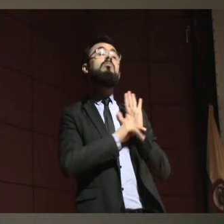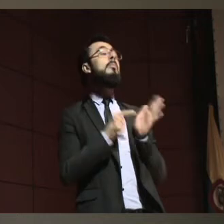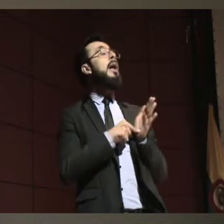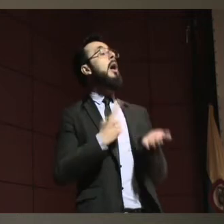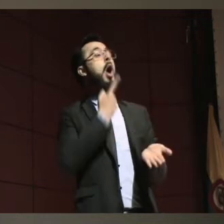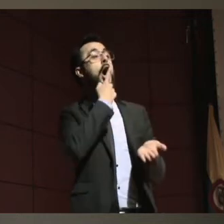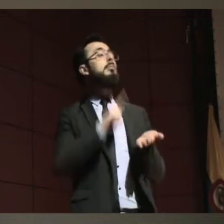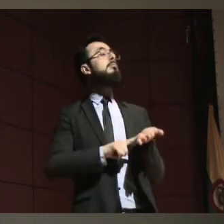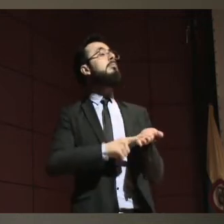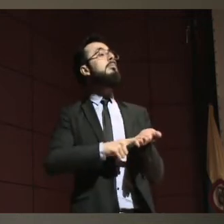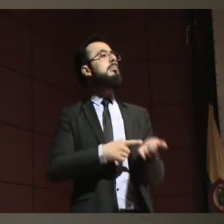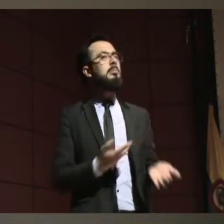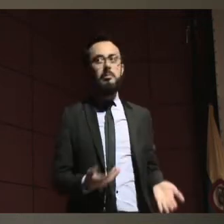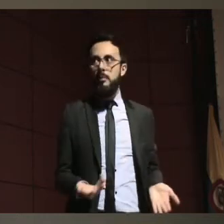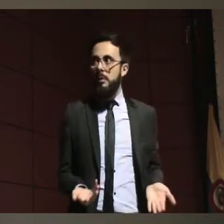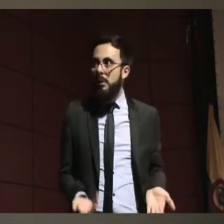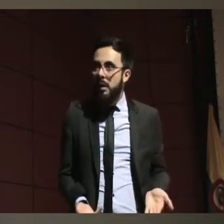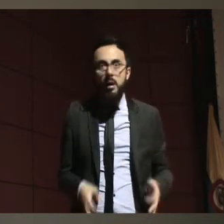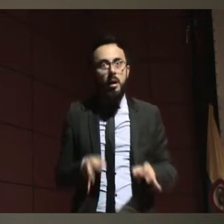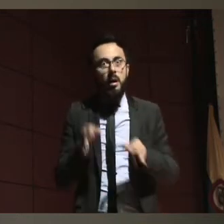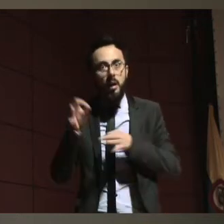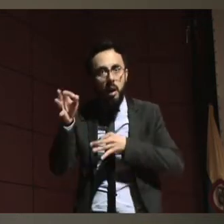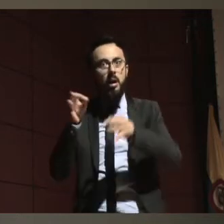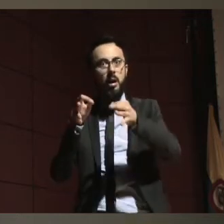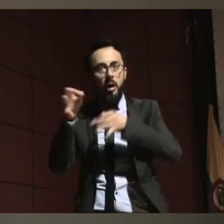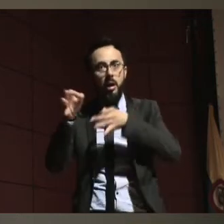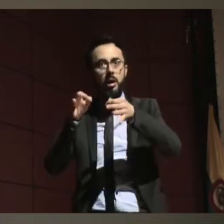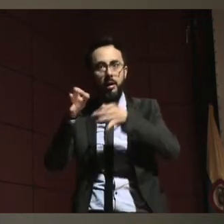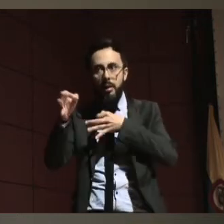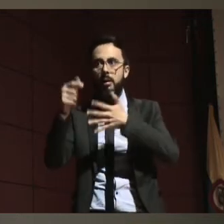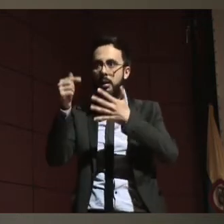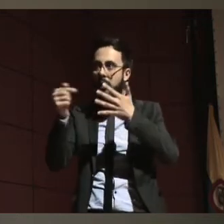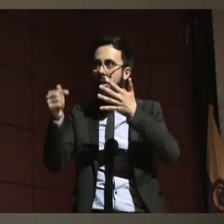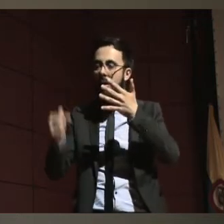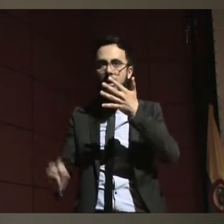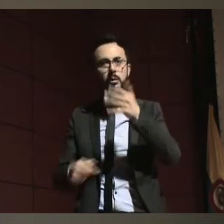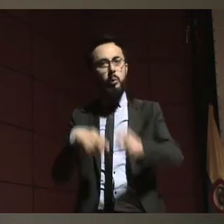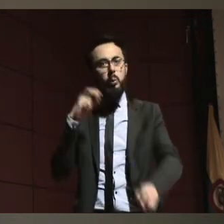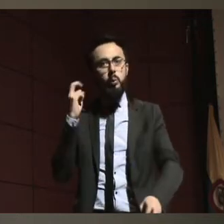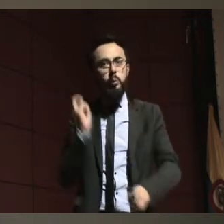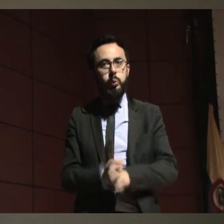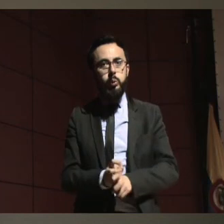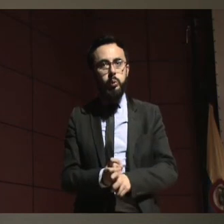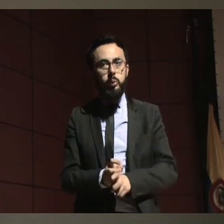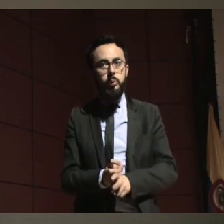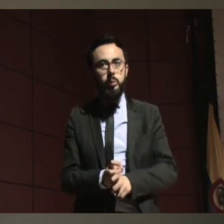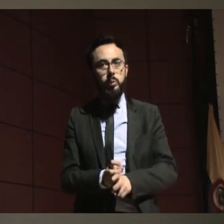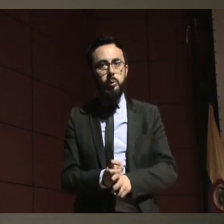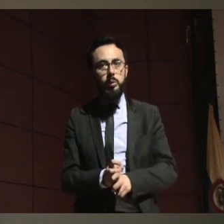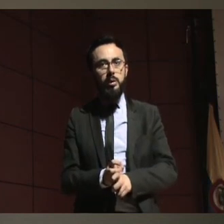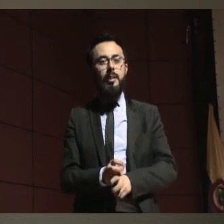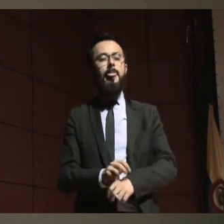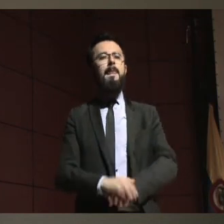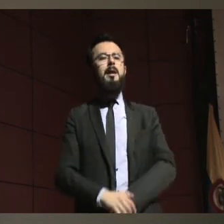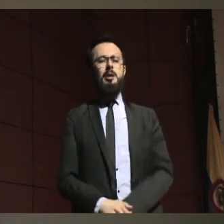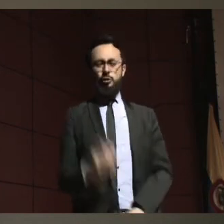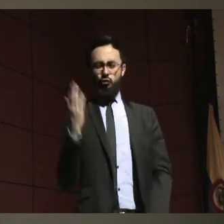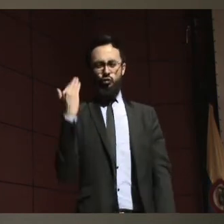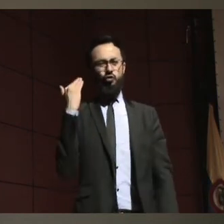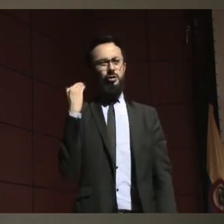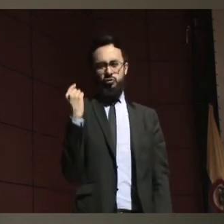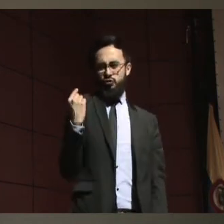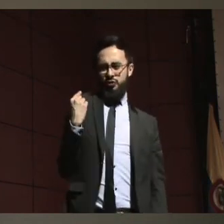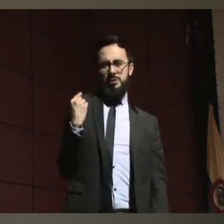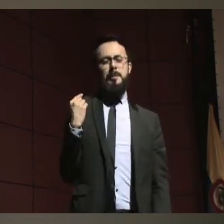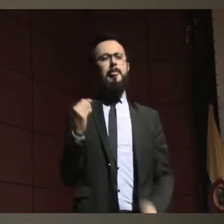Siempre tienen que llamarnos para decirnos qué hacemos en esos casos. Y tuvimos hace poco el caso de una persona